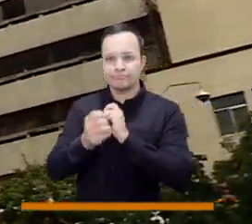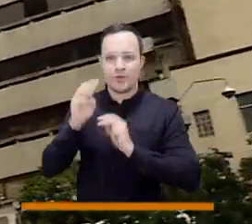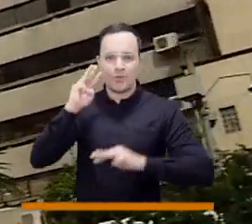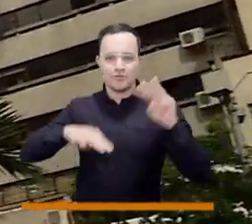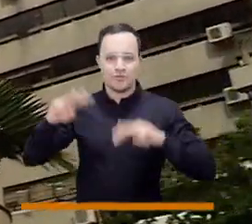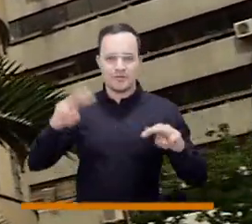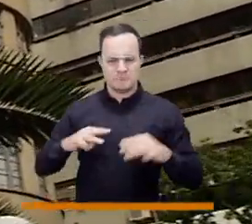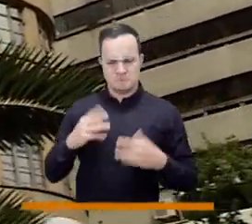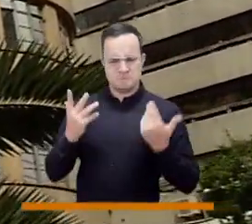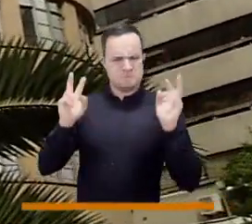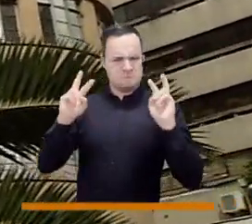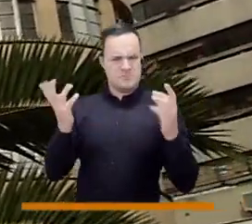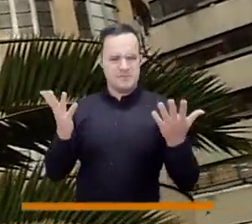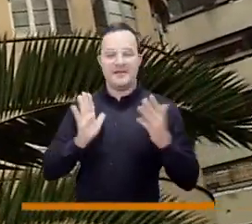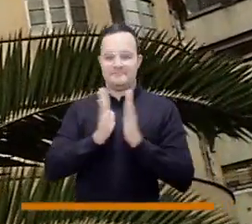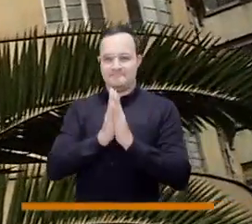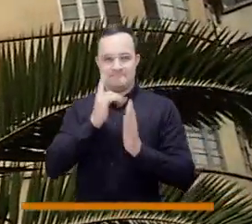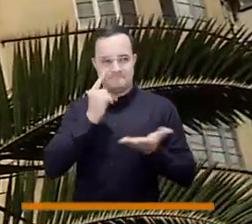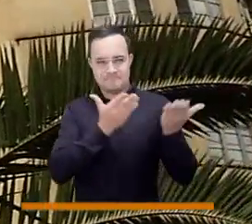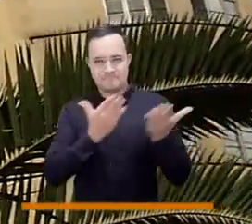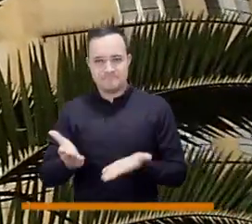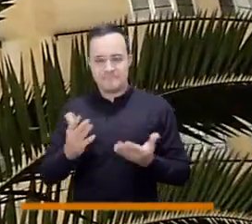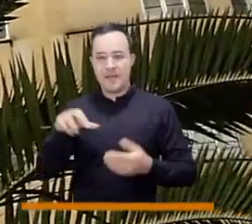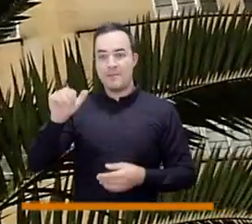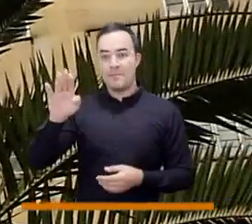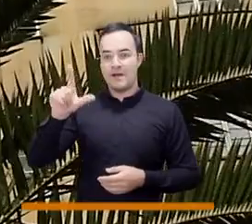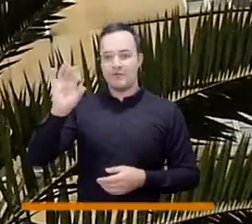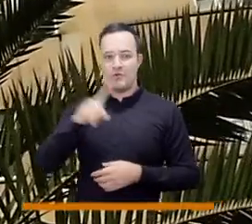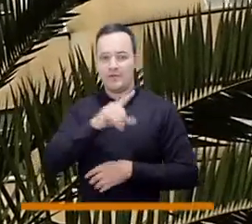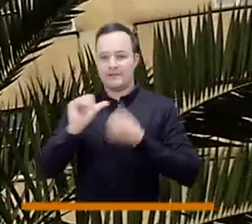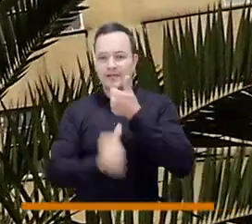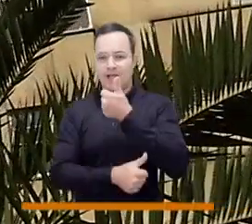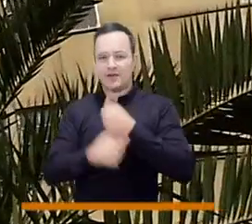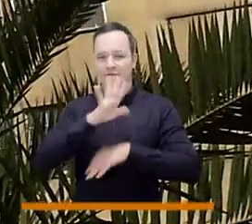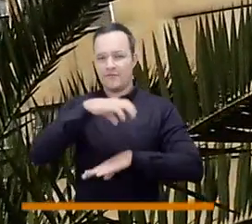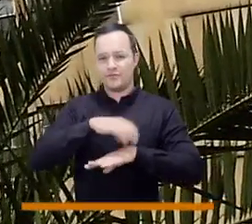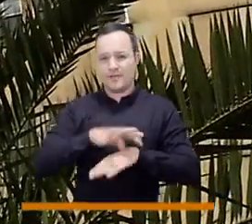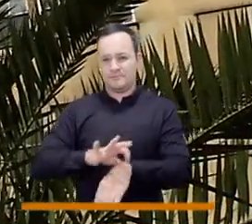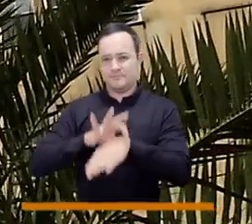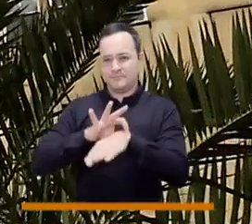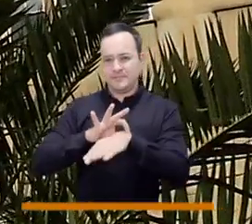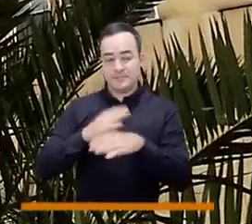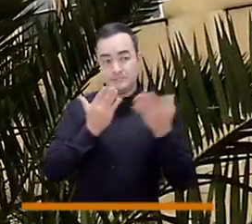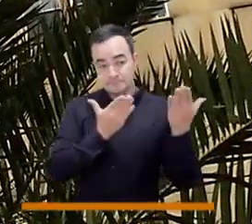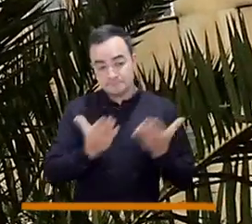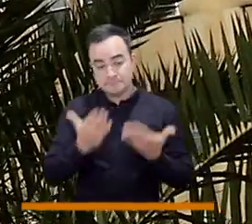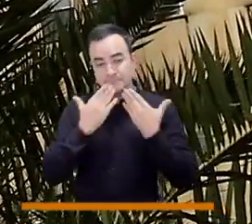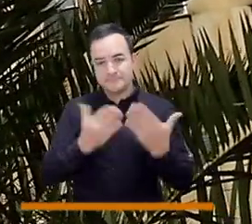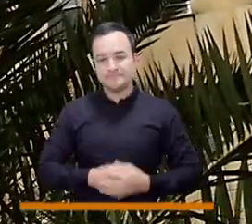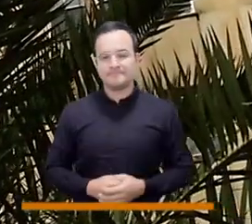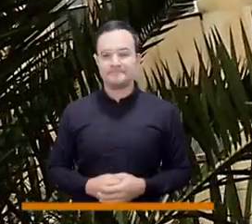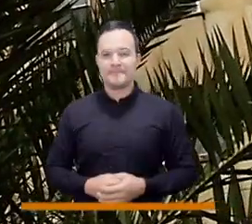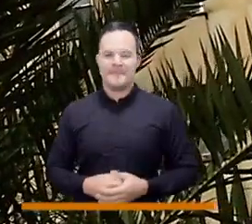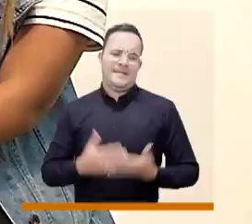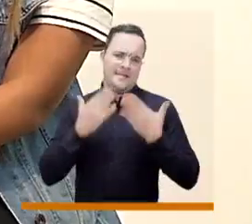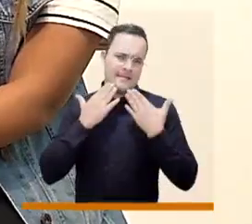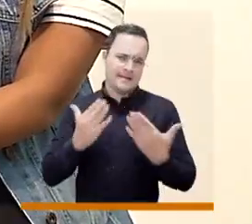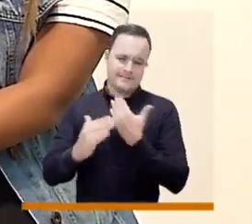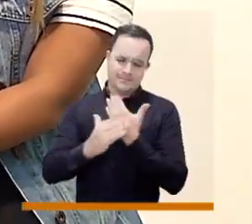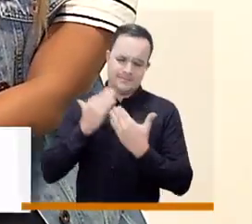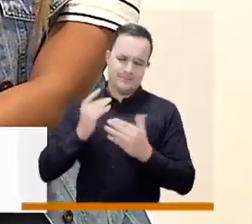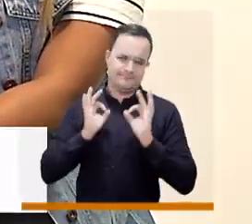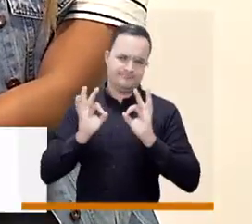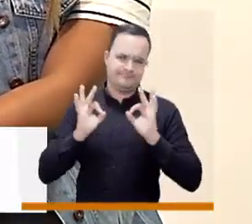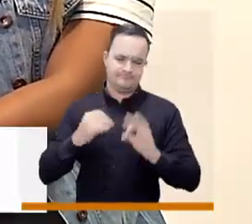contará el decano de la Facultad de Medicina, Pablo Javier Patiño. Decano, bienvenido. Muchas gracias, Maja, por esta gentil